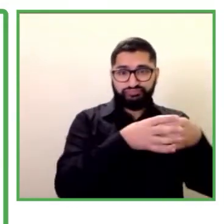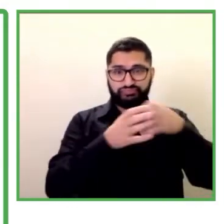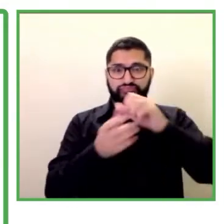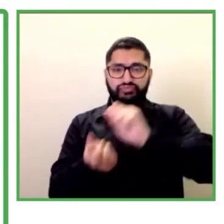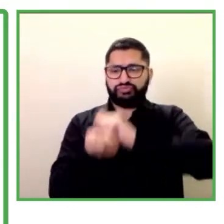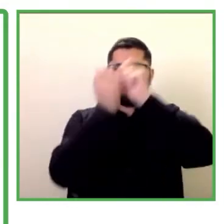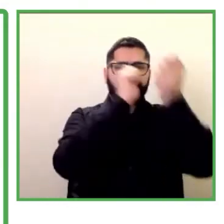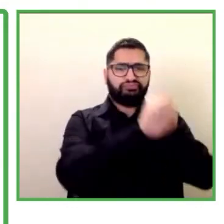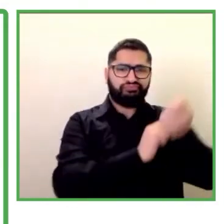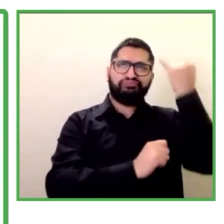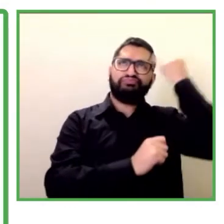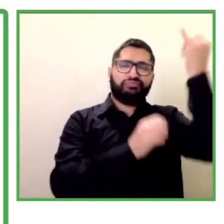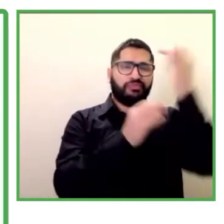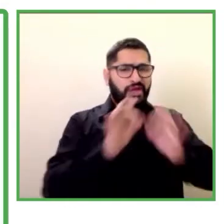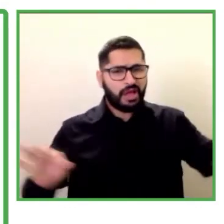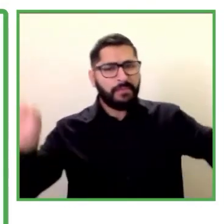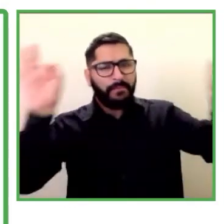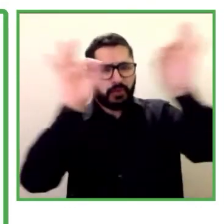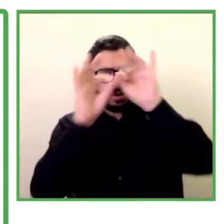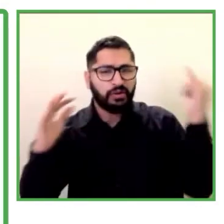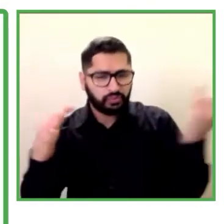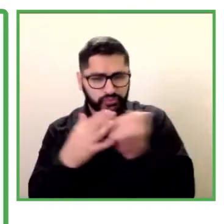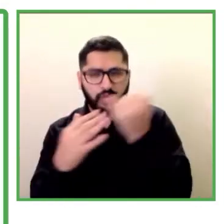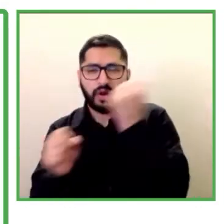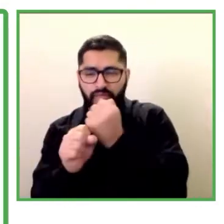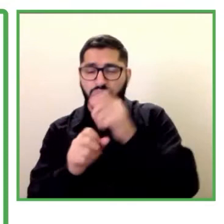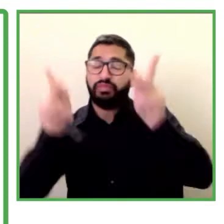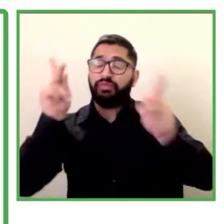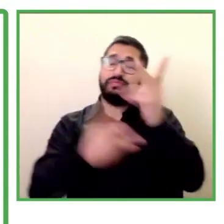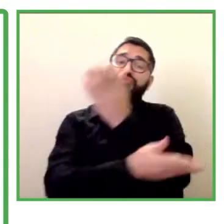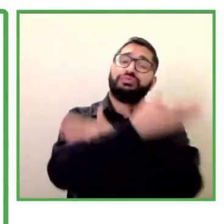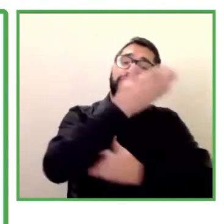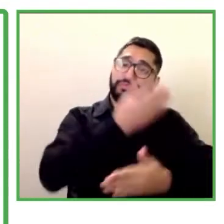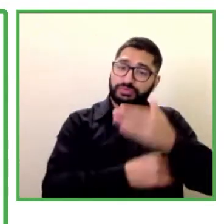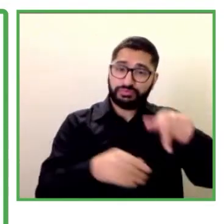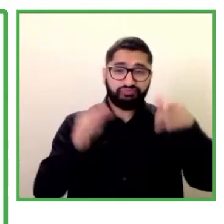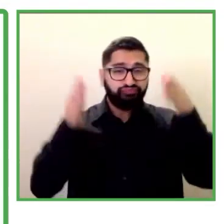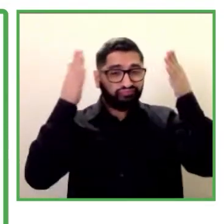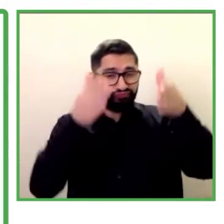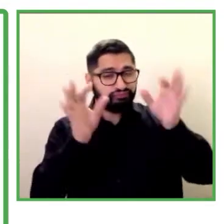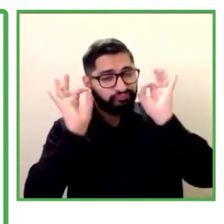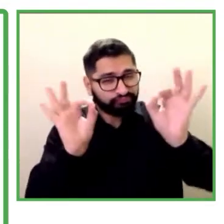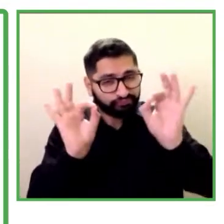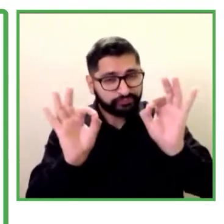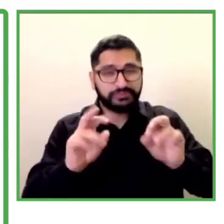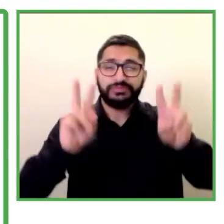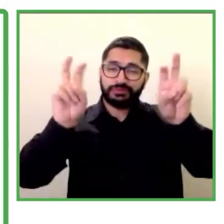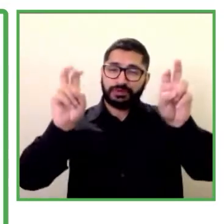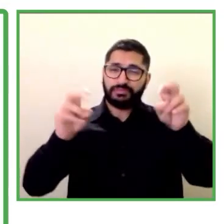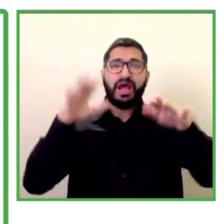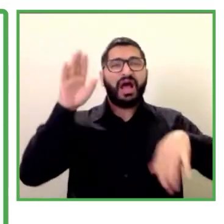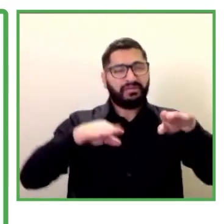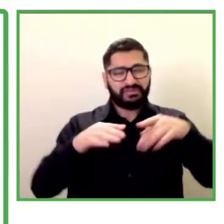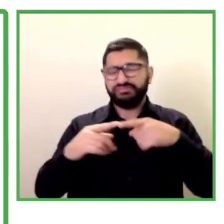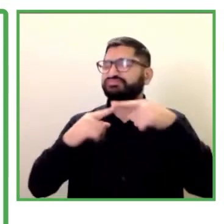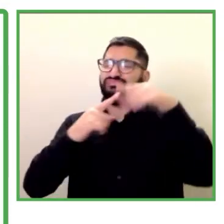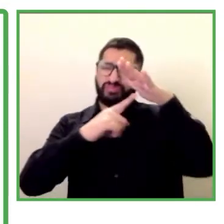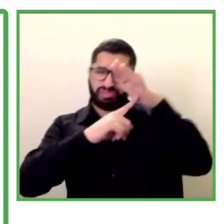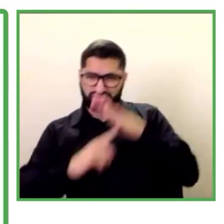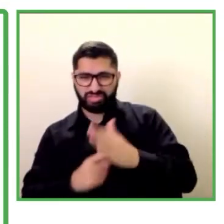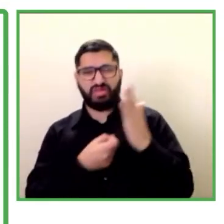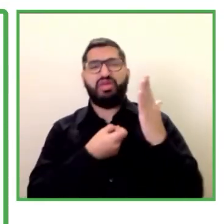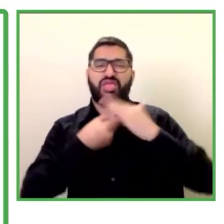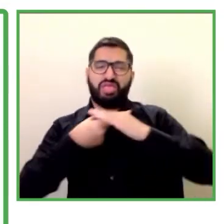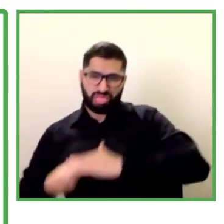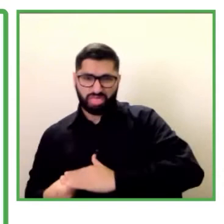tienen una característica que les ha significado una segregación y una discriminación importante dentro de nuestra sociedad no es no